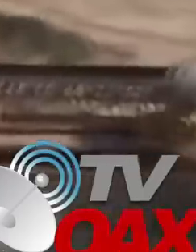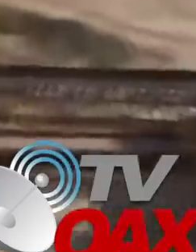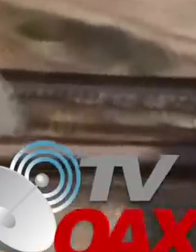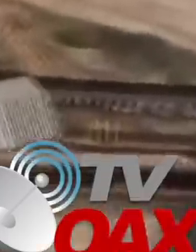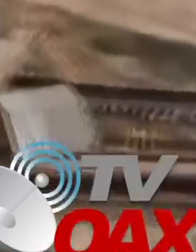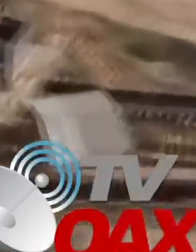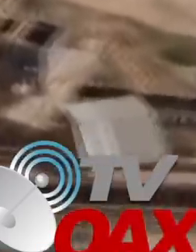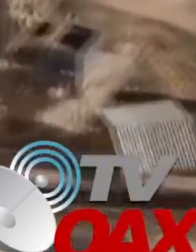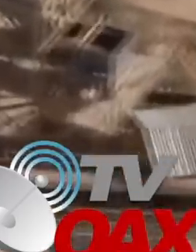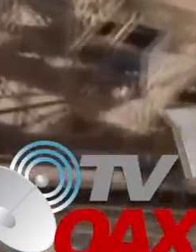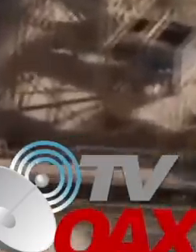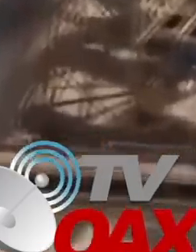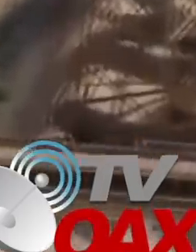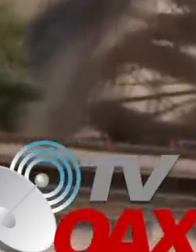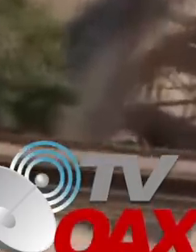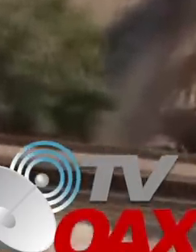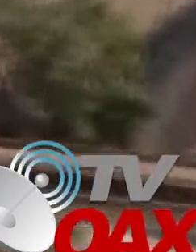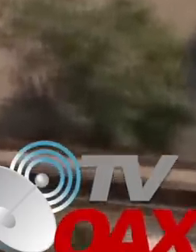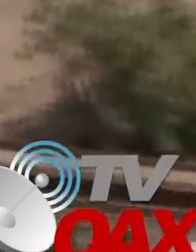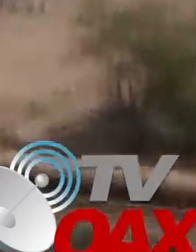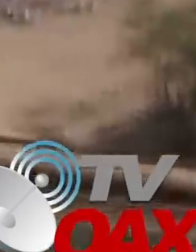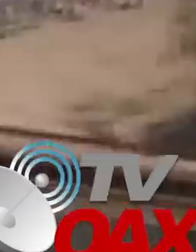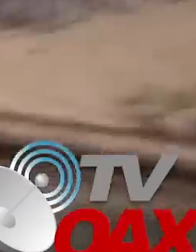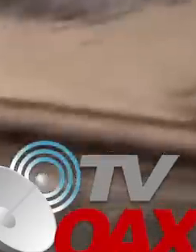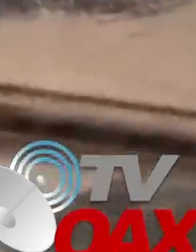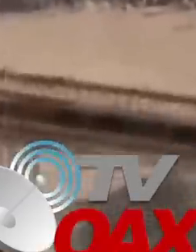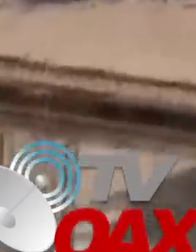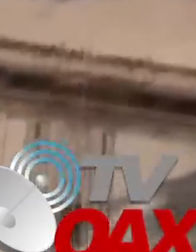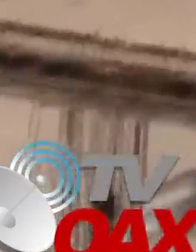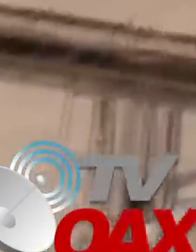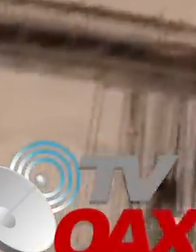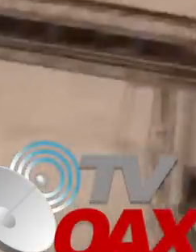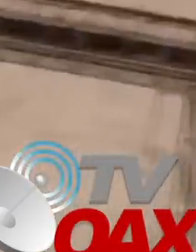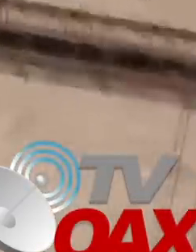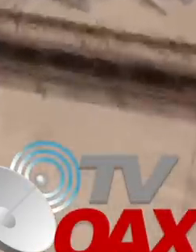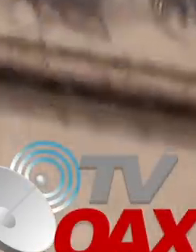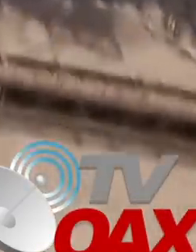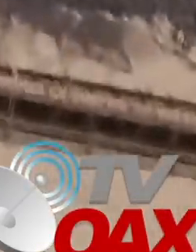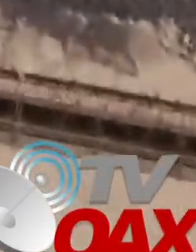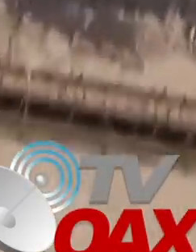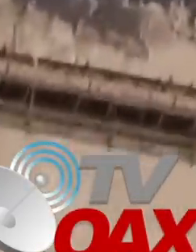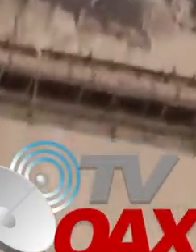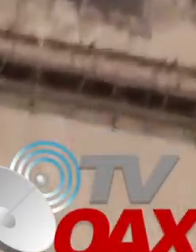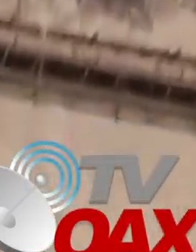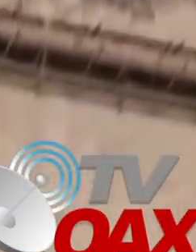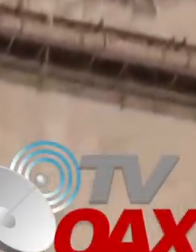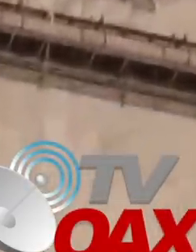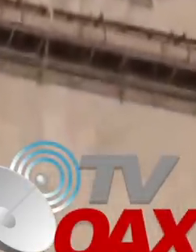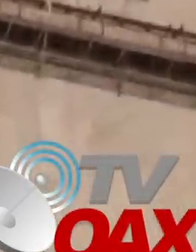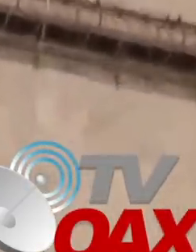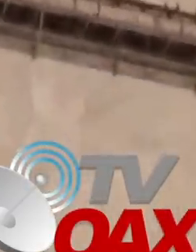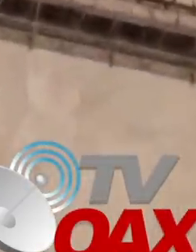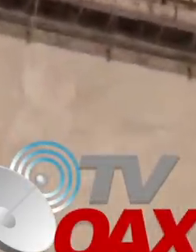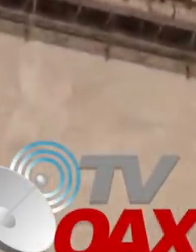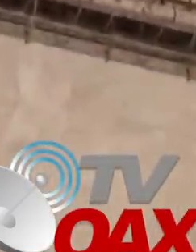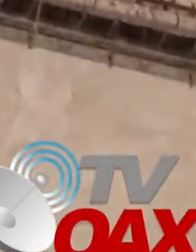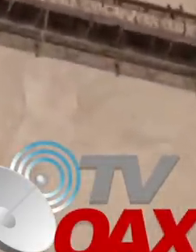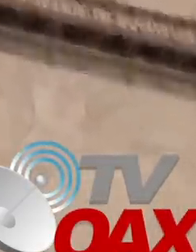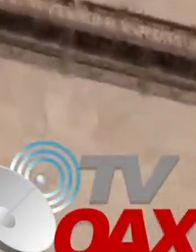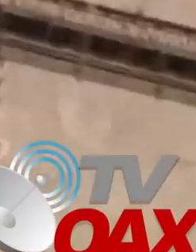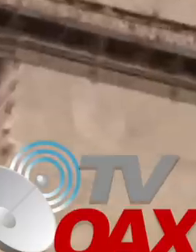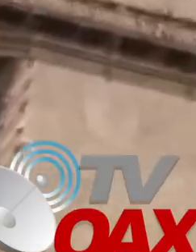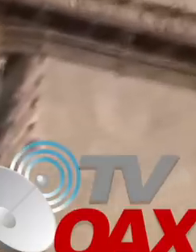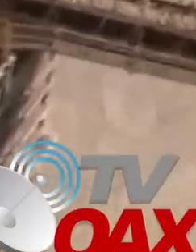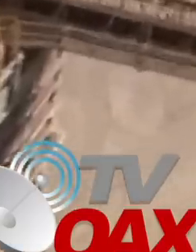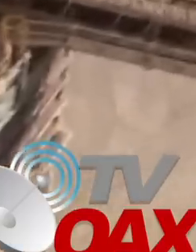graves a los ecosistemas, por lo que con base a la legislación ambiental, se impusieron como medidas de seguridad